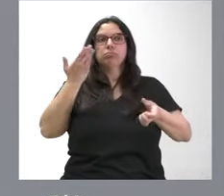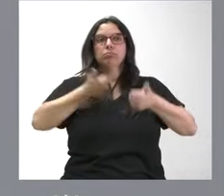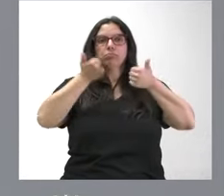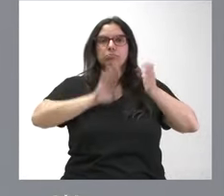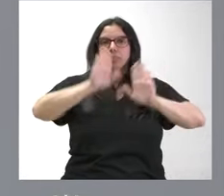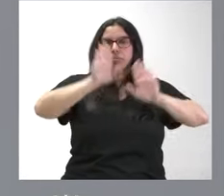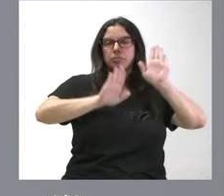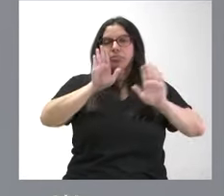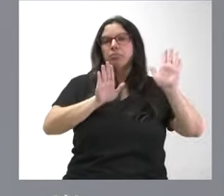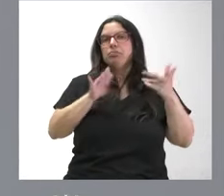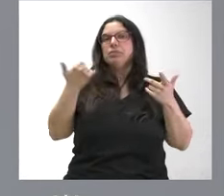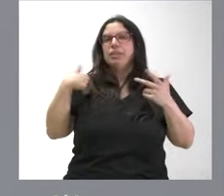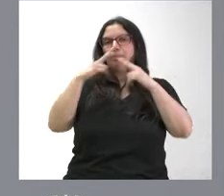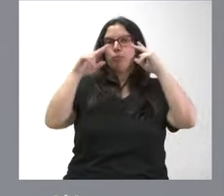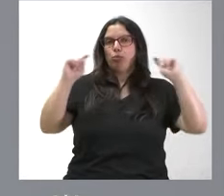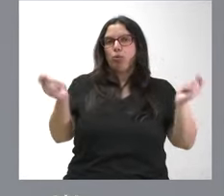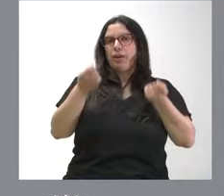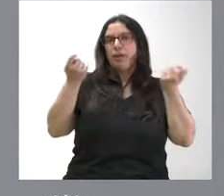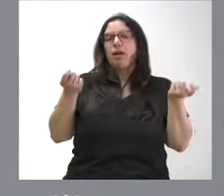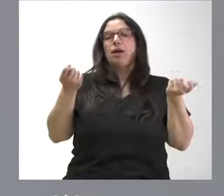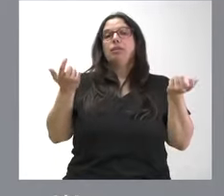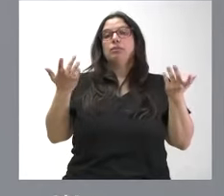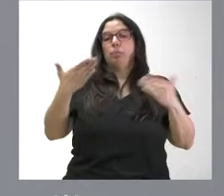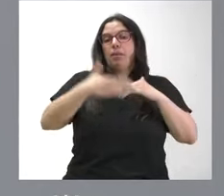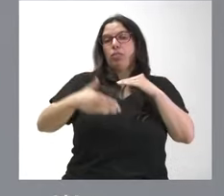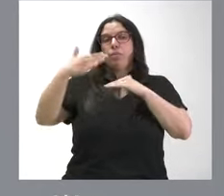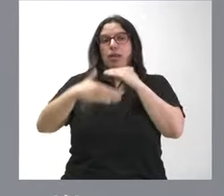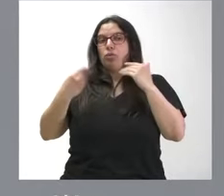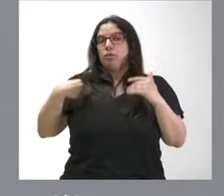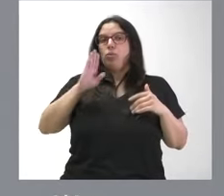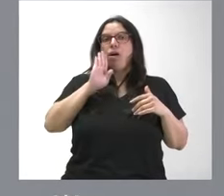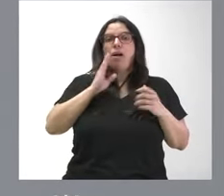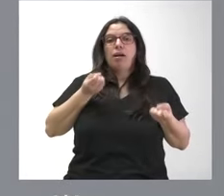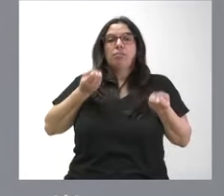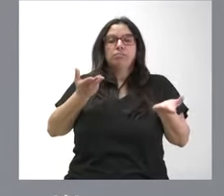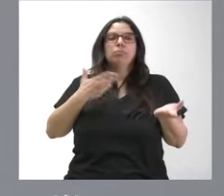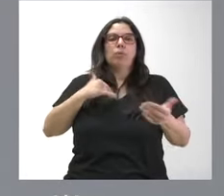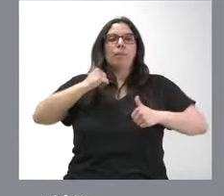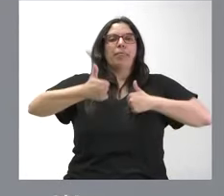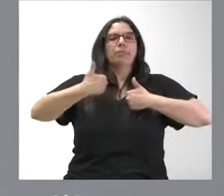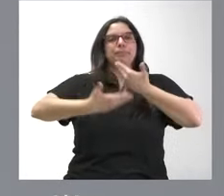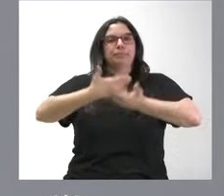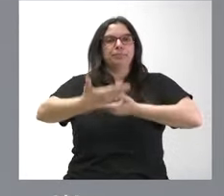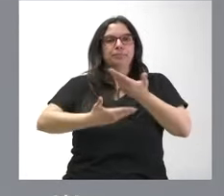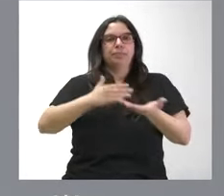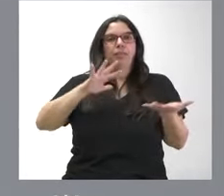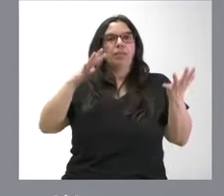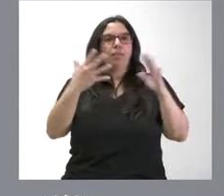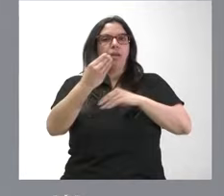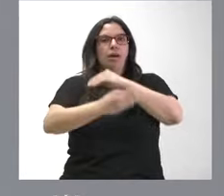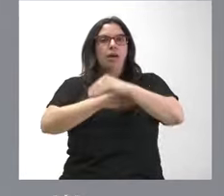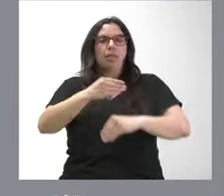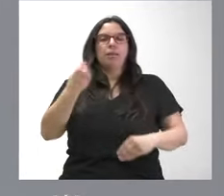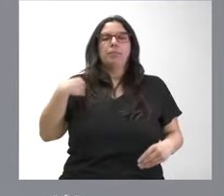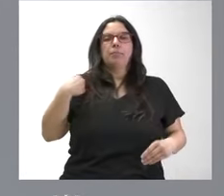licitación que ya ha sido publicada y, por tanto, en los plazos que se había comentado, podamos ya ir desarrollando esta actuación conforme a lo